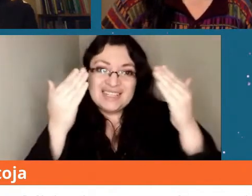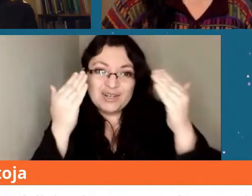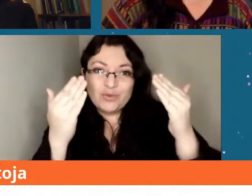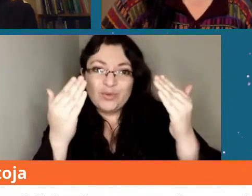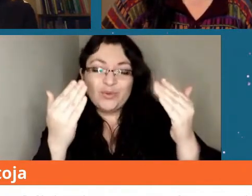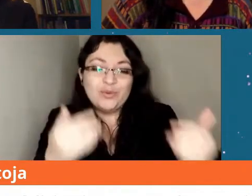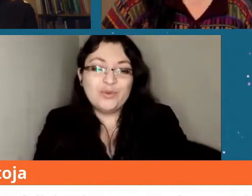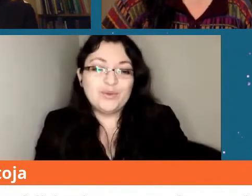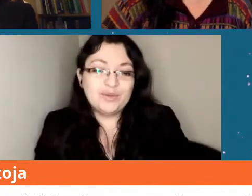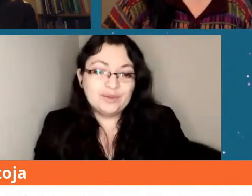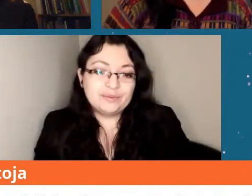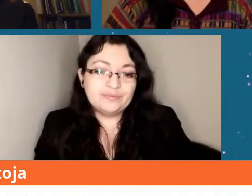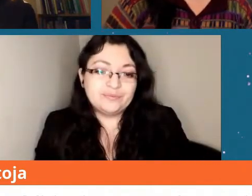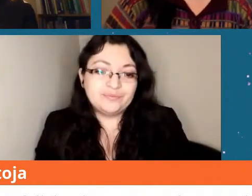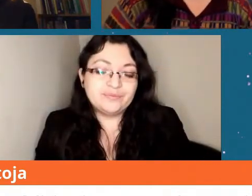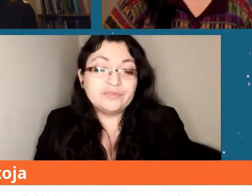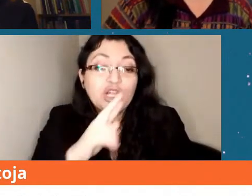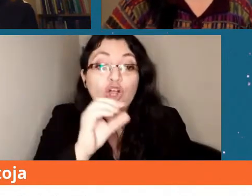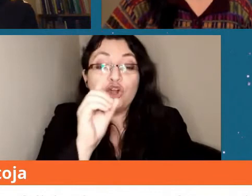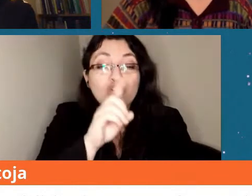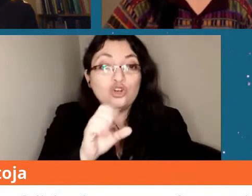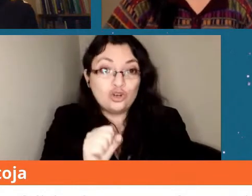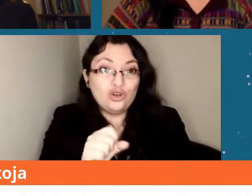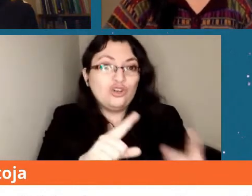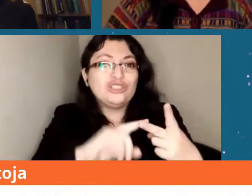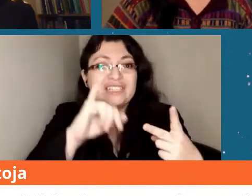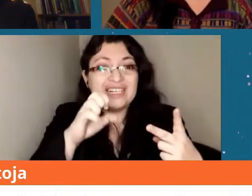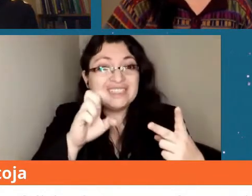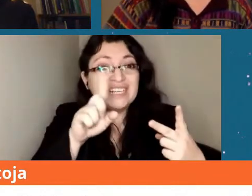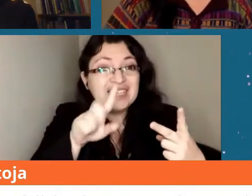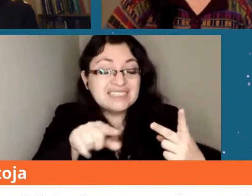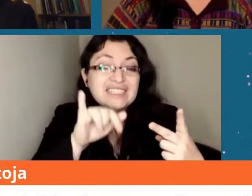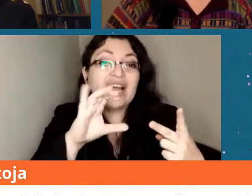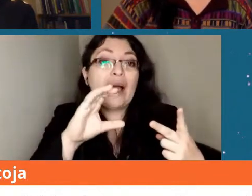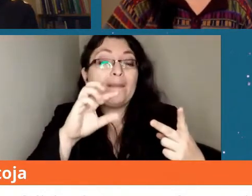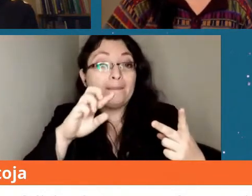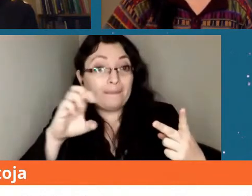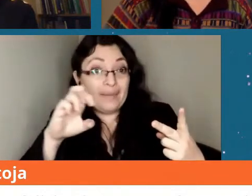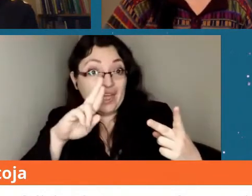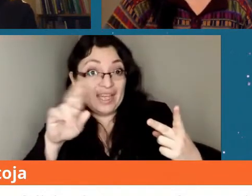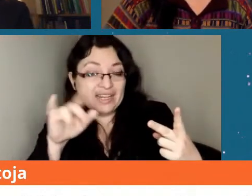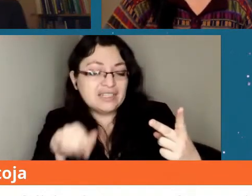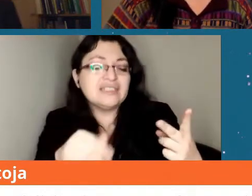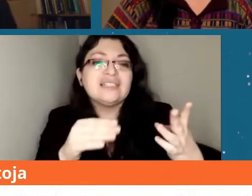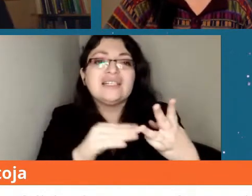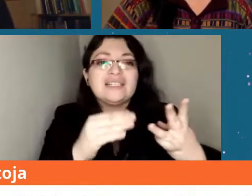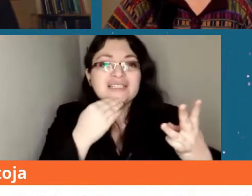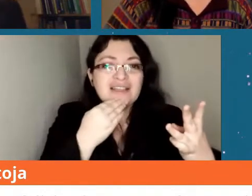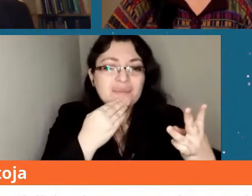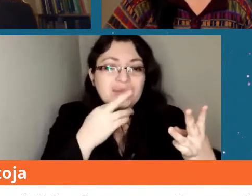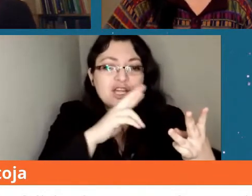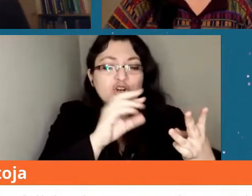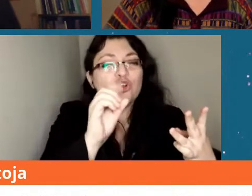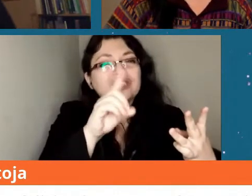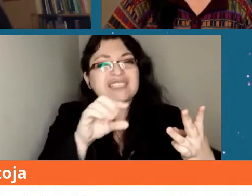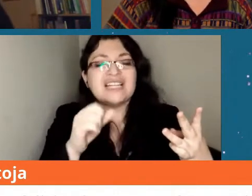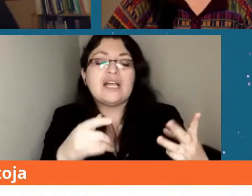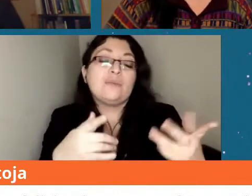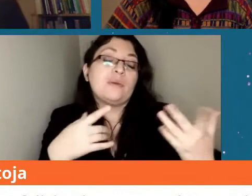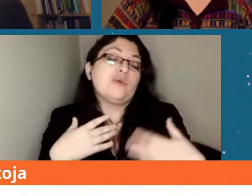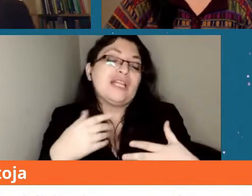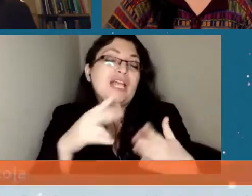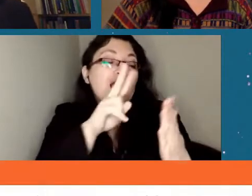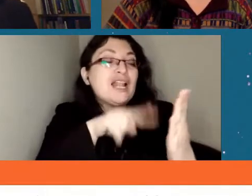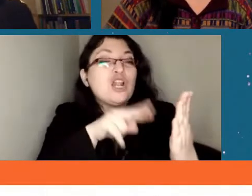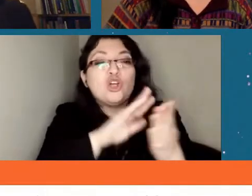Rosa Beltrán Jessica Pérez y también de Rosana Osses bueno me encantaría leerlos